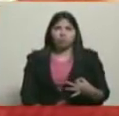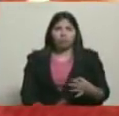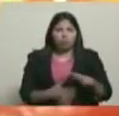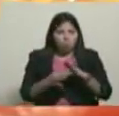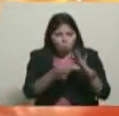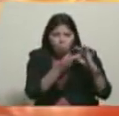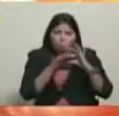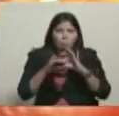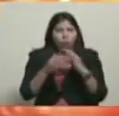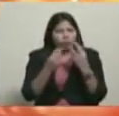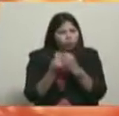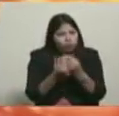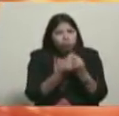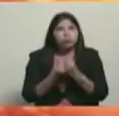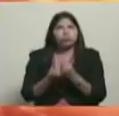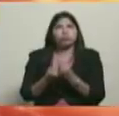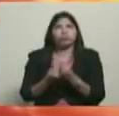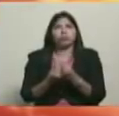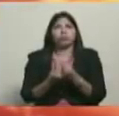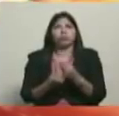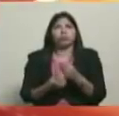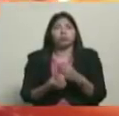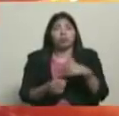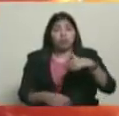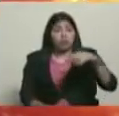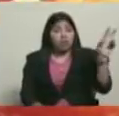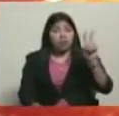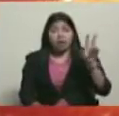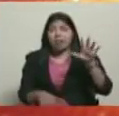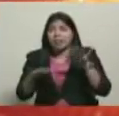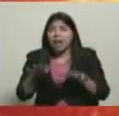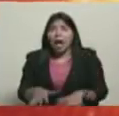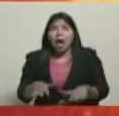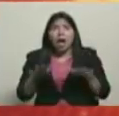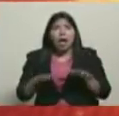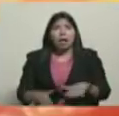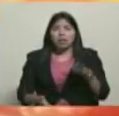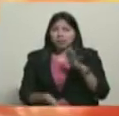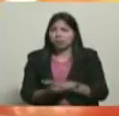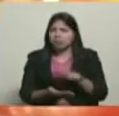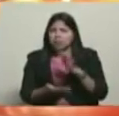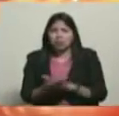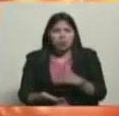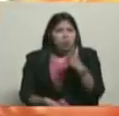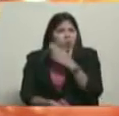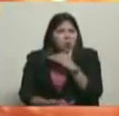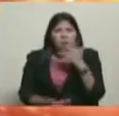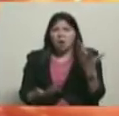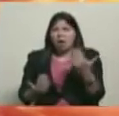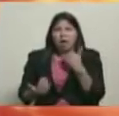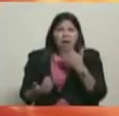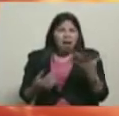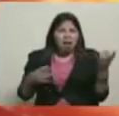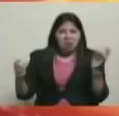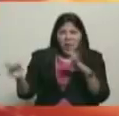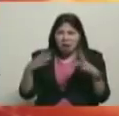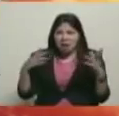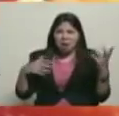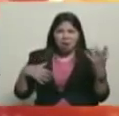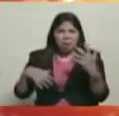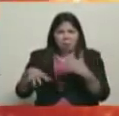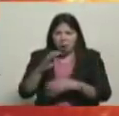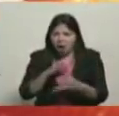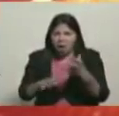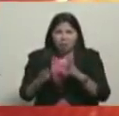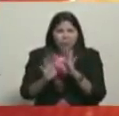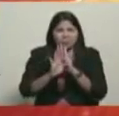ese pueblo que va a defender la constitución. El país está en absoluta tranquilidad. Por todos los puntos cardinales. Por todos. En